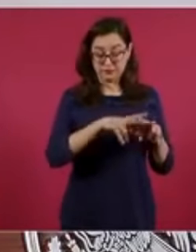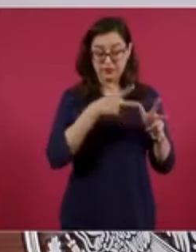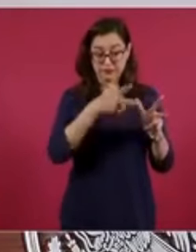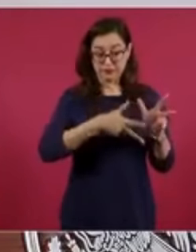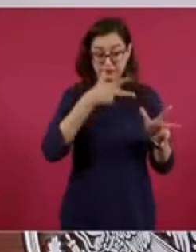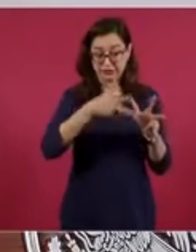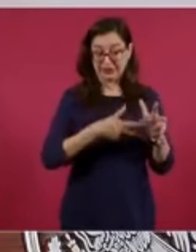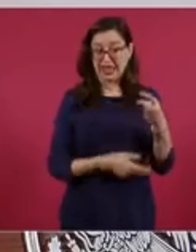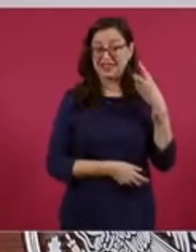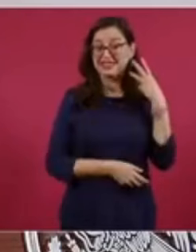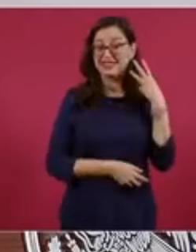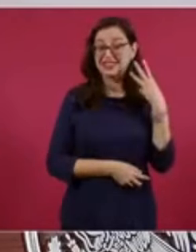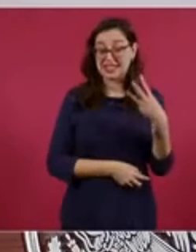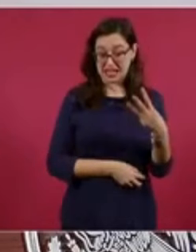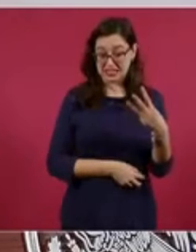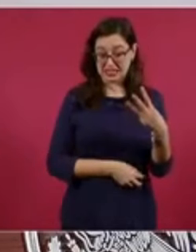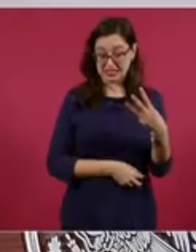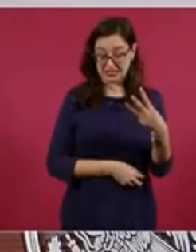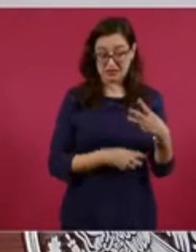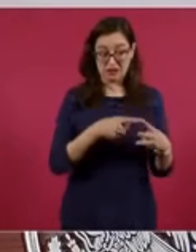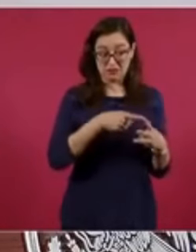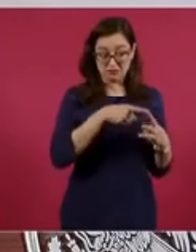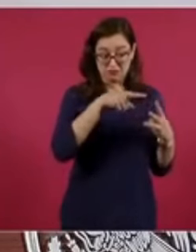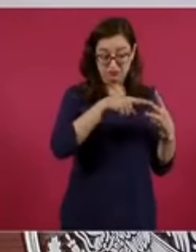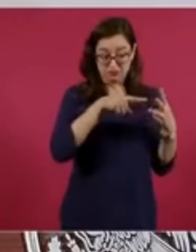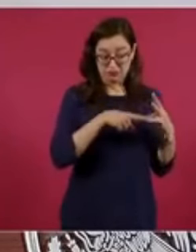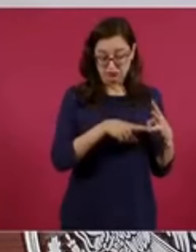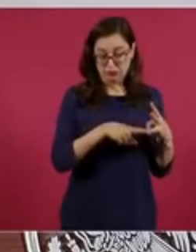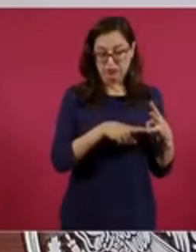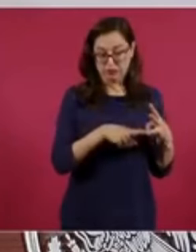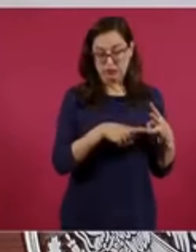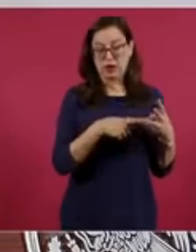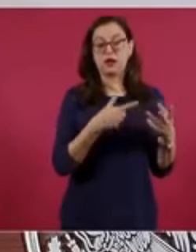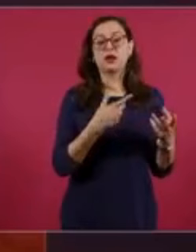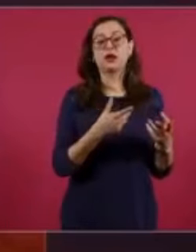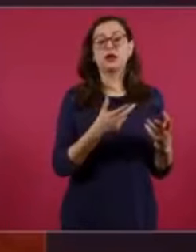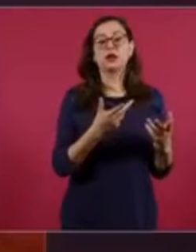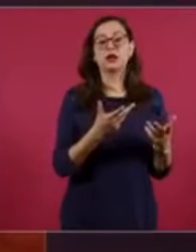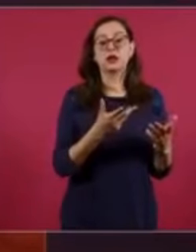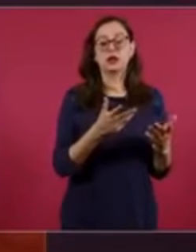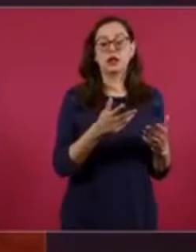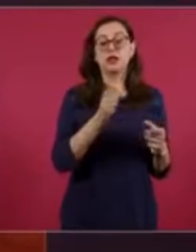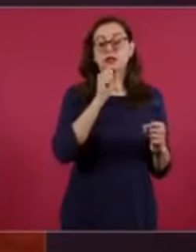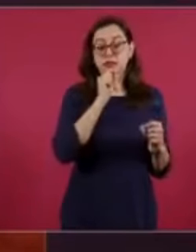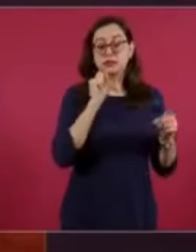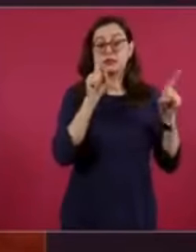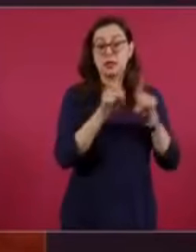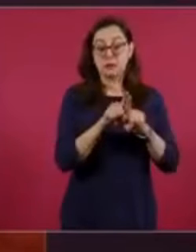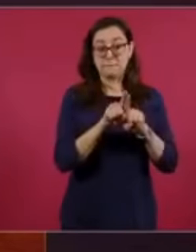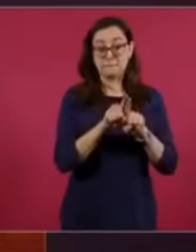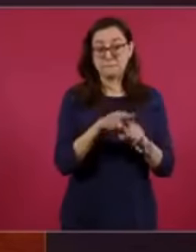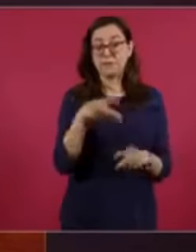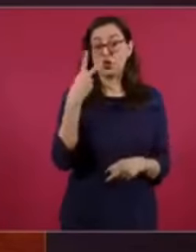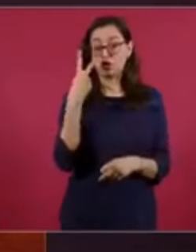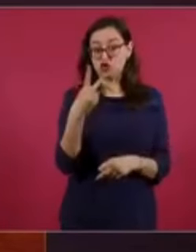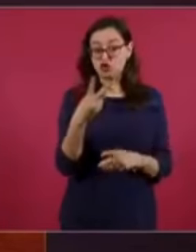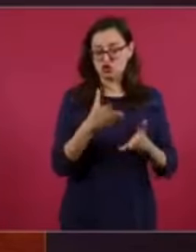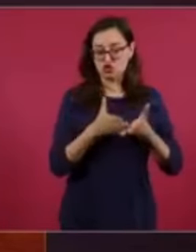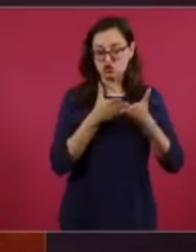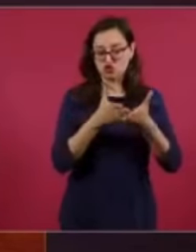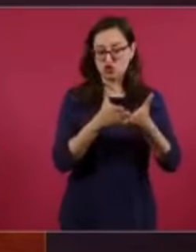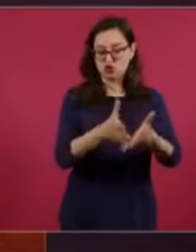los tres tramos ferroviarios que competen al corredor. Desde luego también los dos puertos más importantes, Cuatzacoalcos